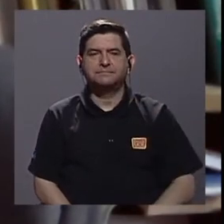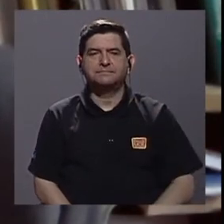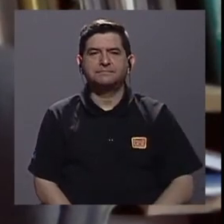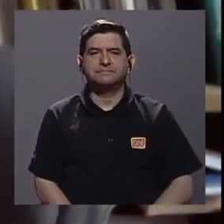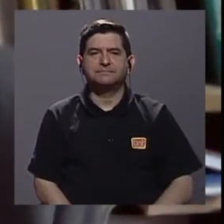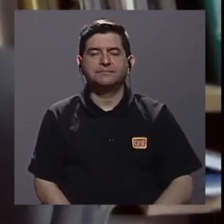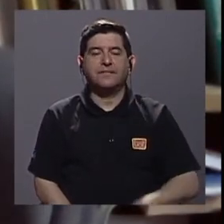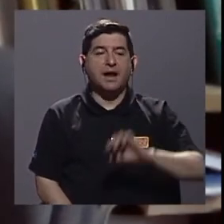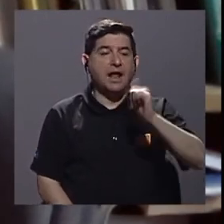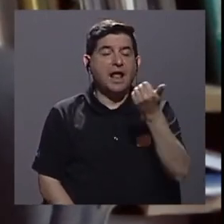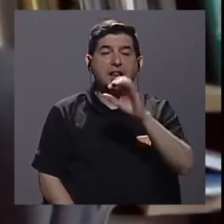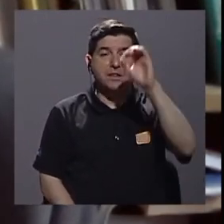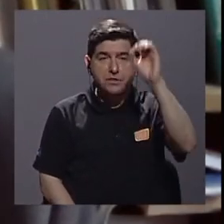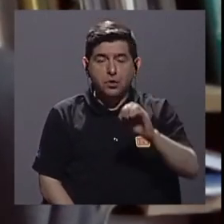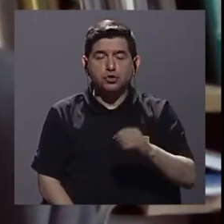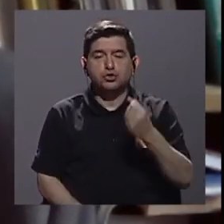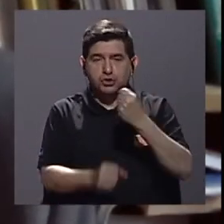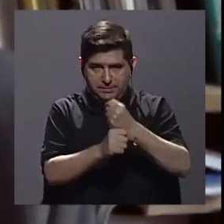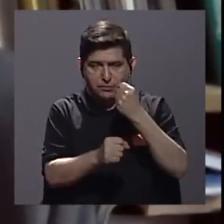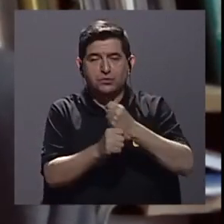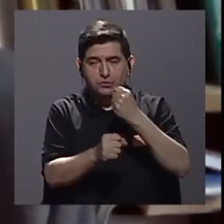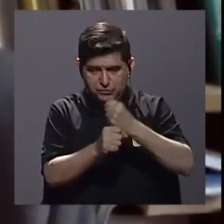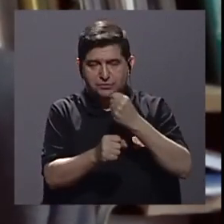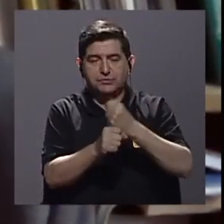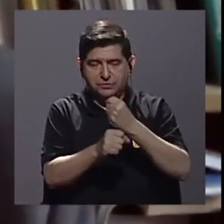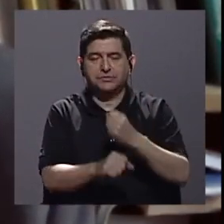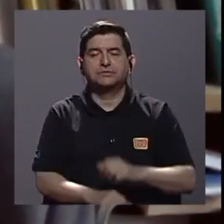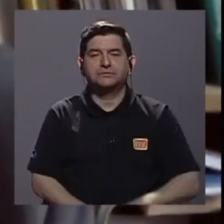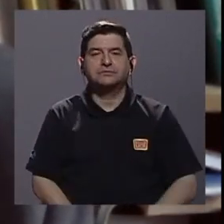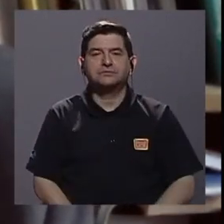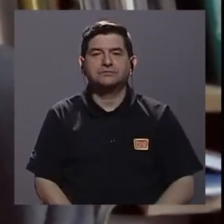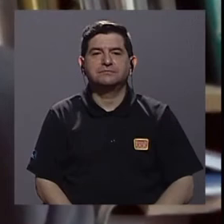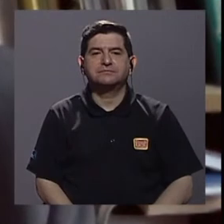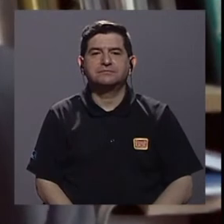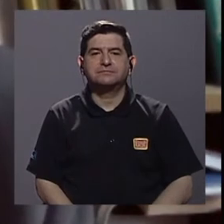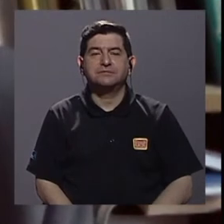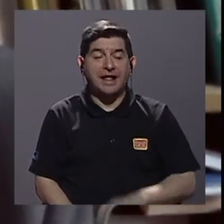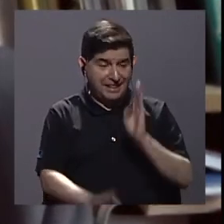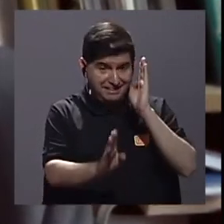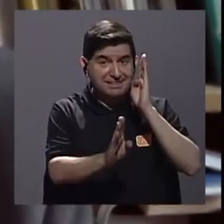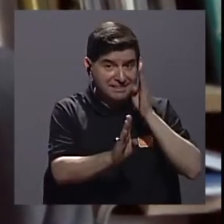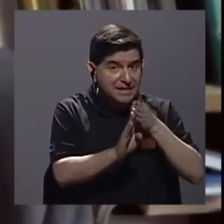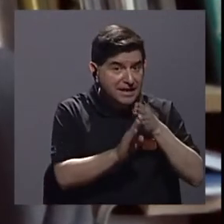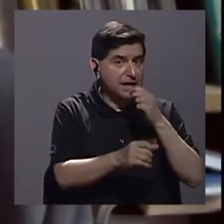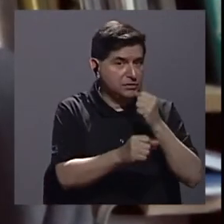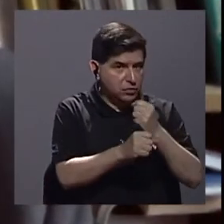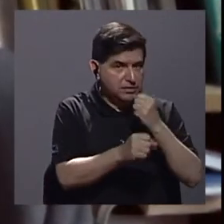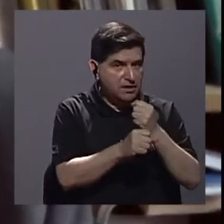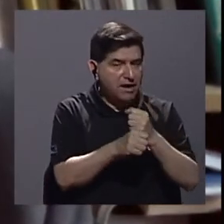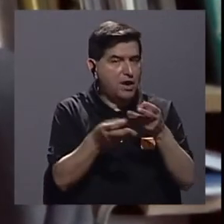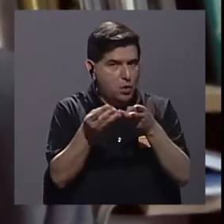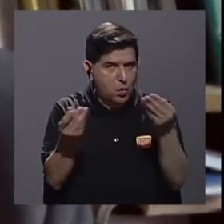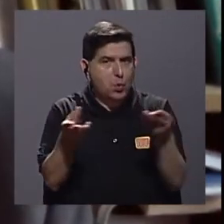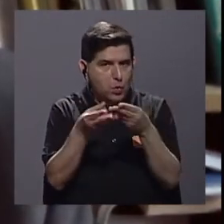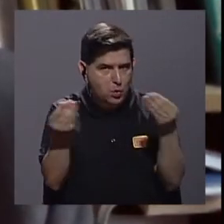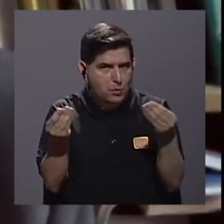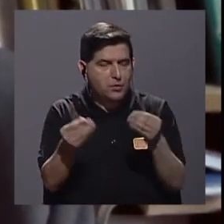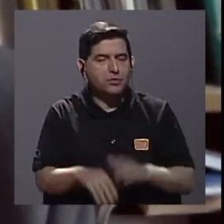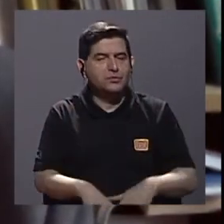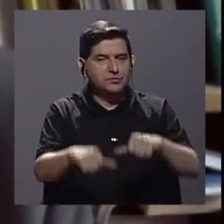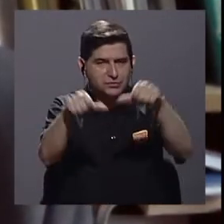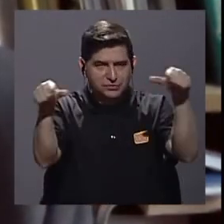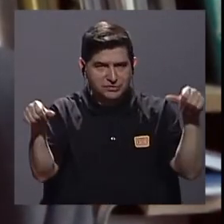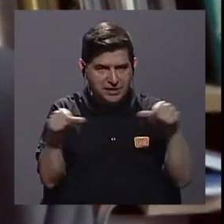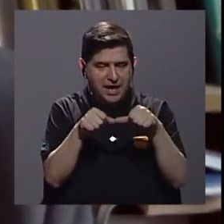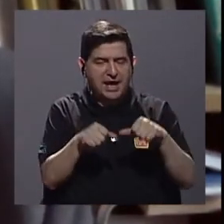El 12% del empleo directo es generado por el sector